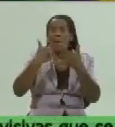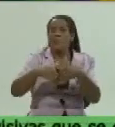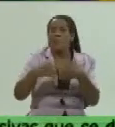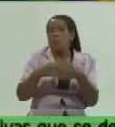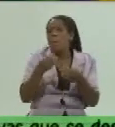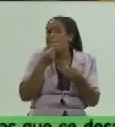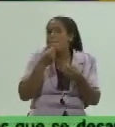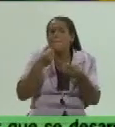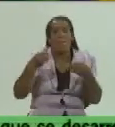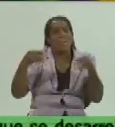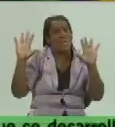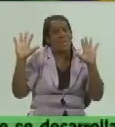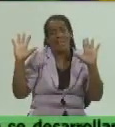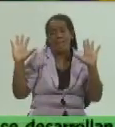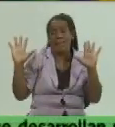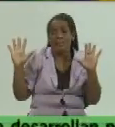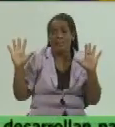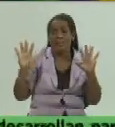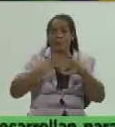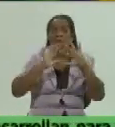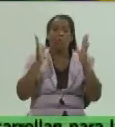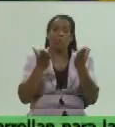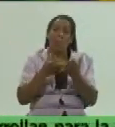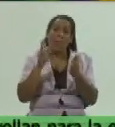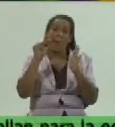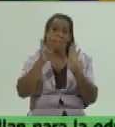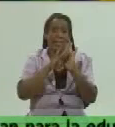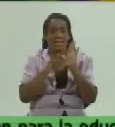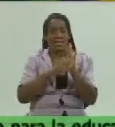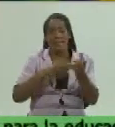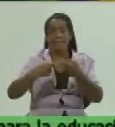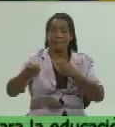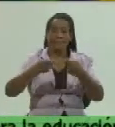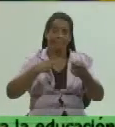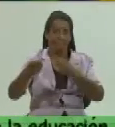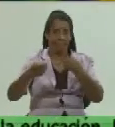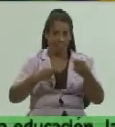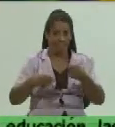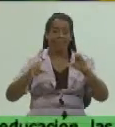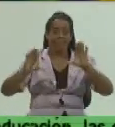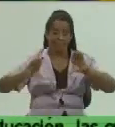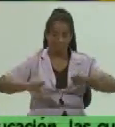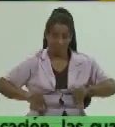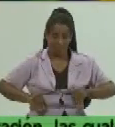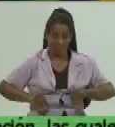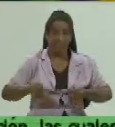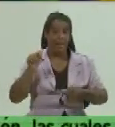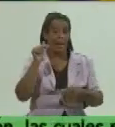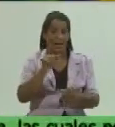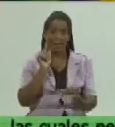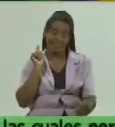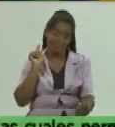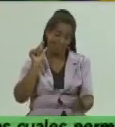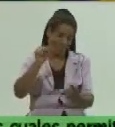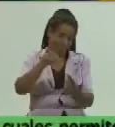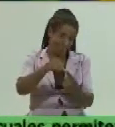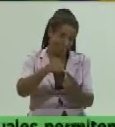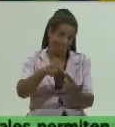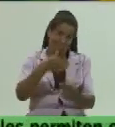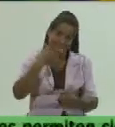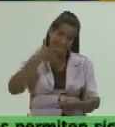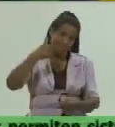respaldar todas estas medidas que en materia de comercialización hemos adoptado ahí está el reto mayor en eso está empeñado